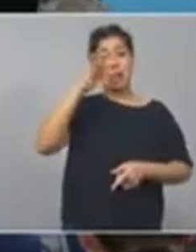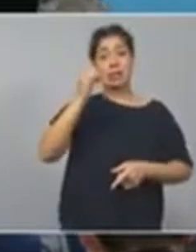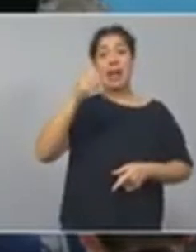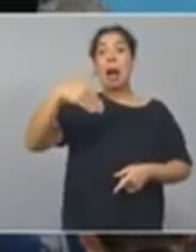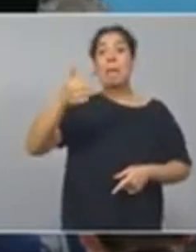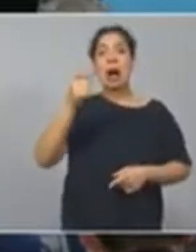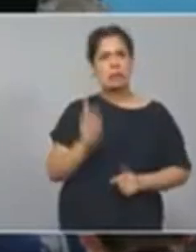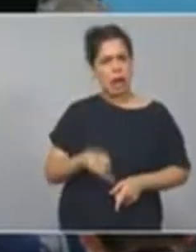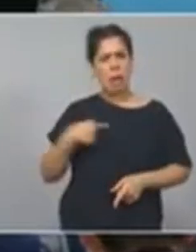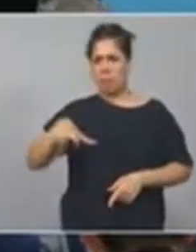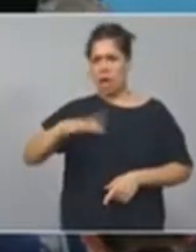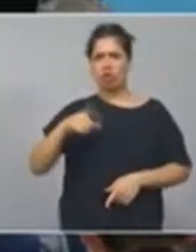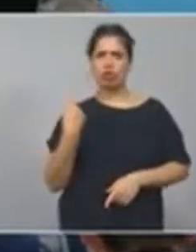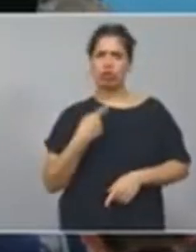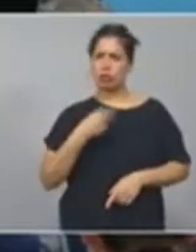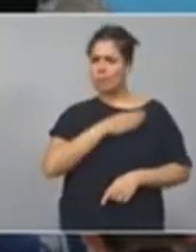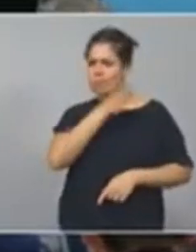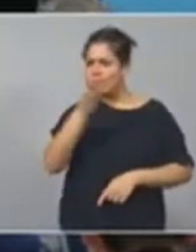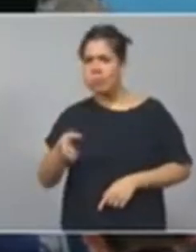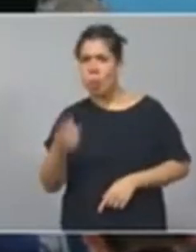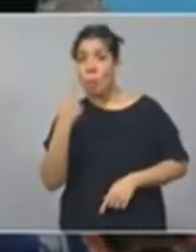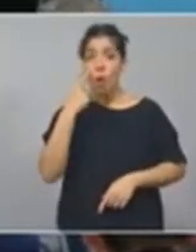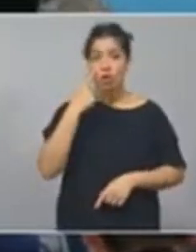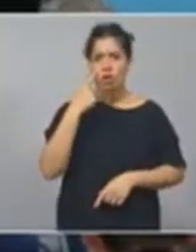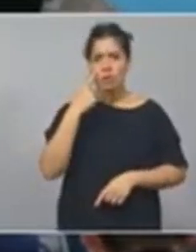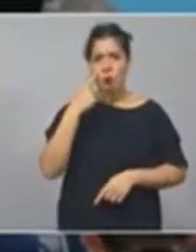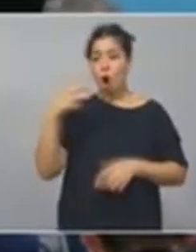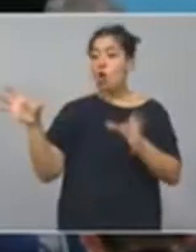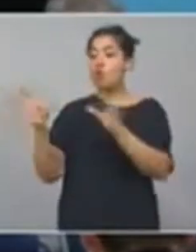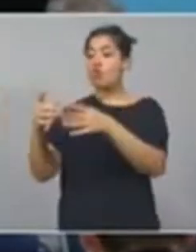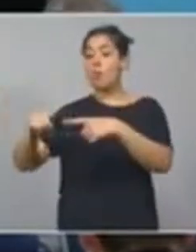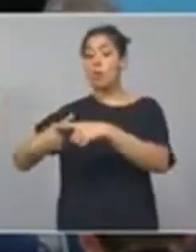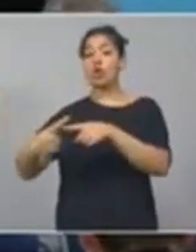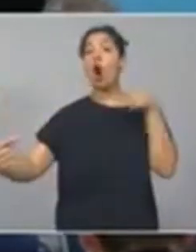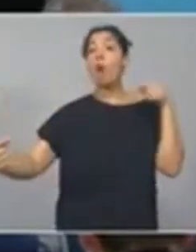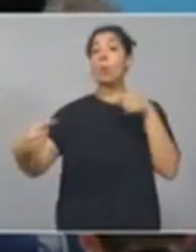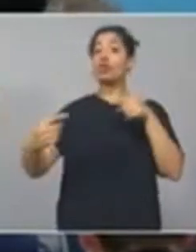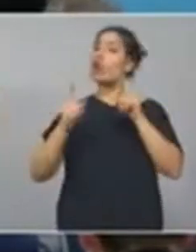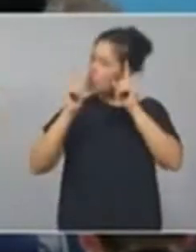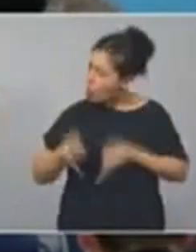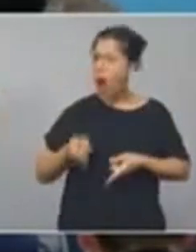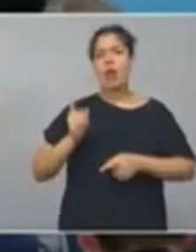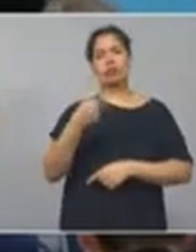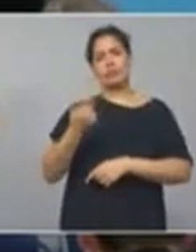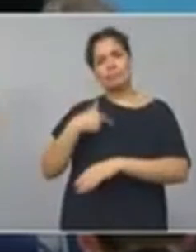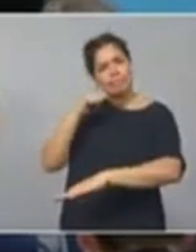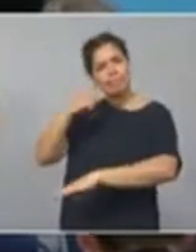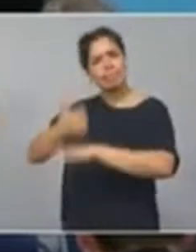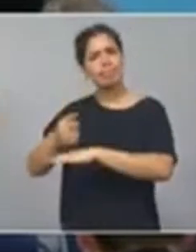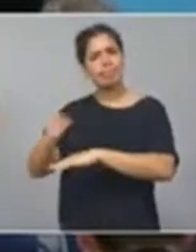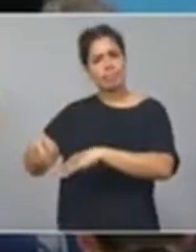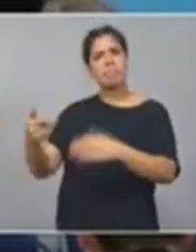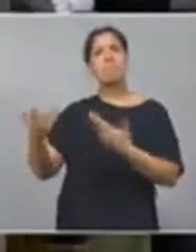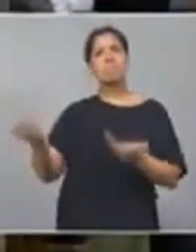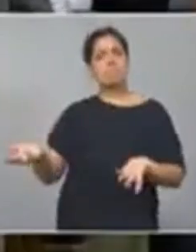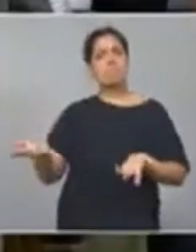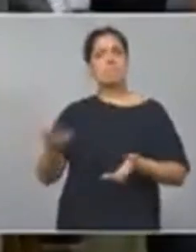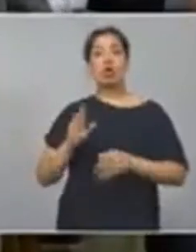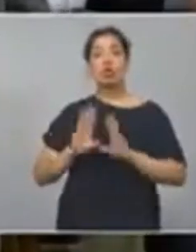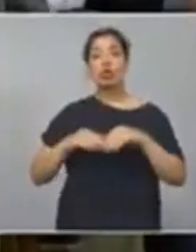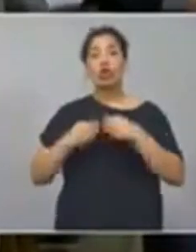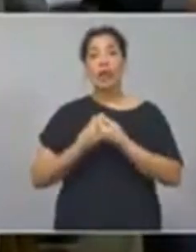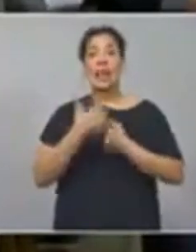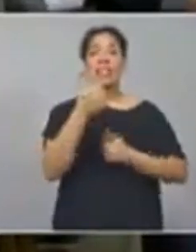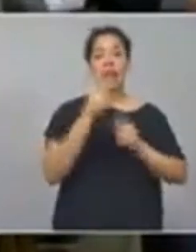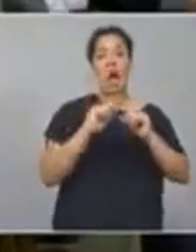municipio también de la oposición, inaugurando otro centro de atención primaria de la salud, 500 metros cuadrados, 6 consultorios, ya